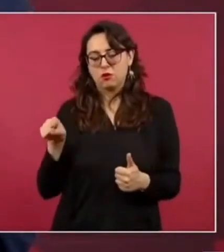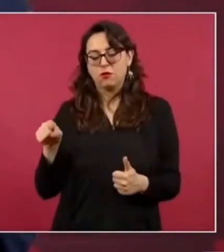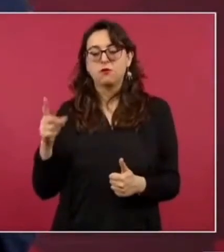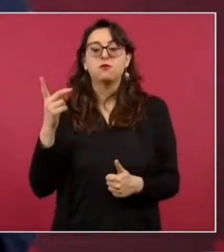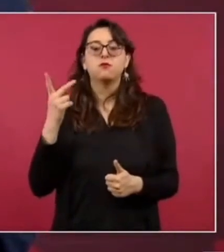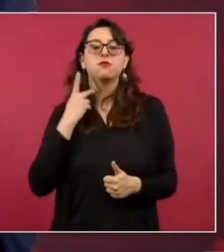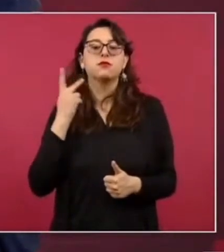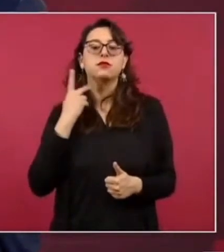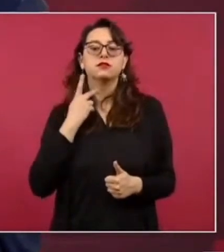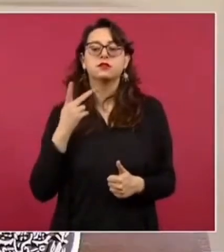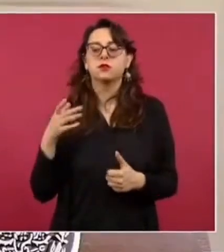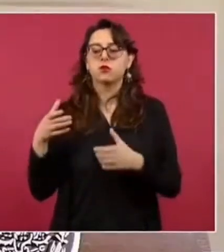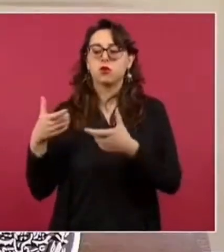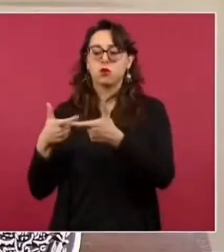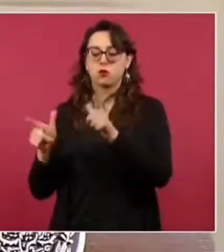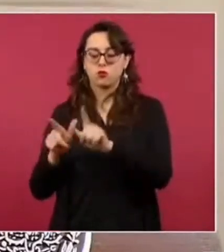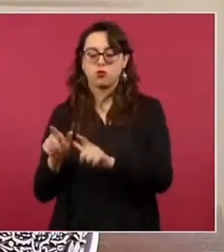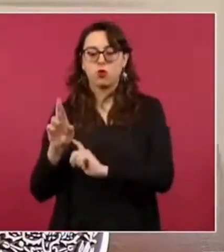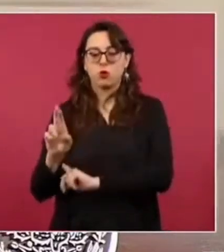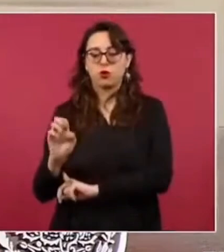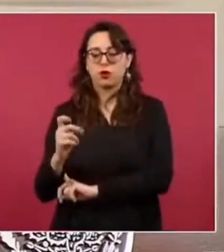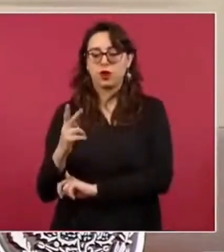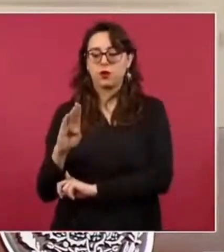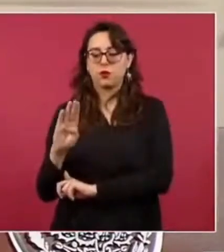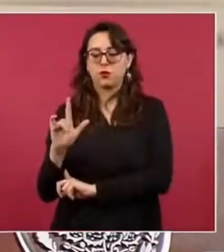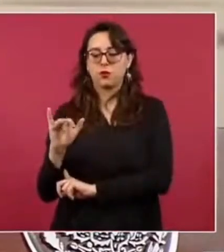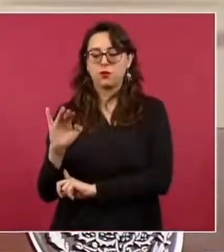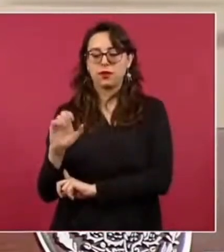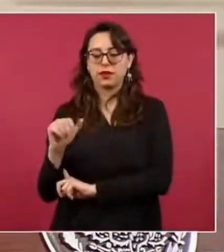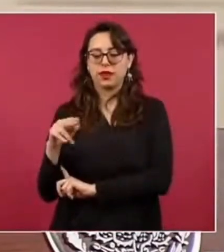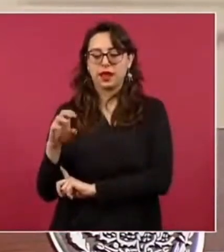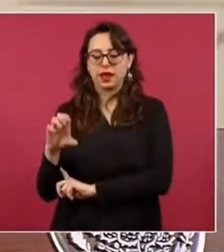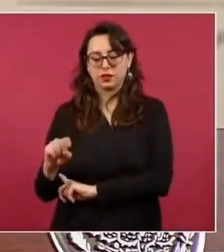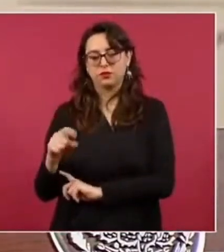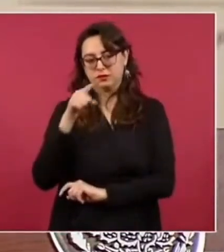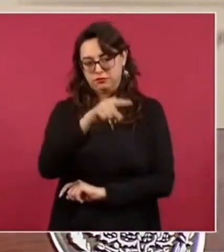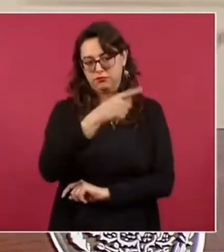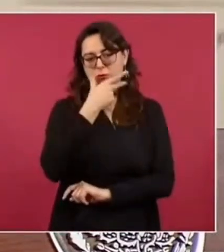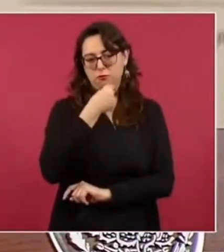si en México dominaban